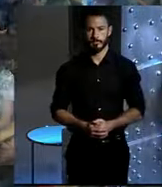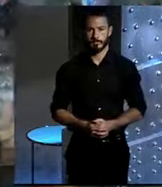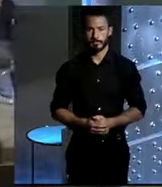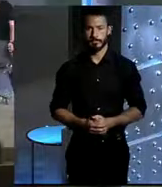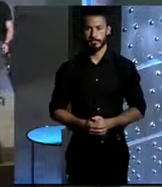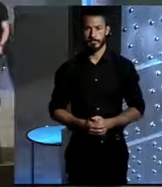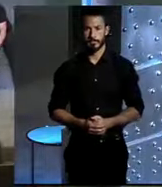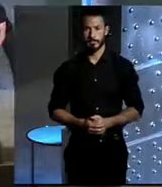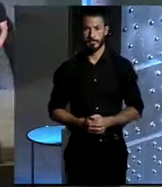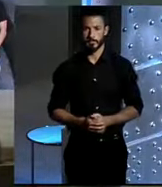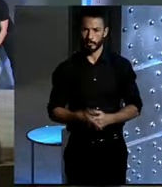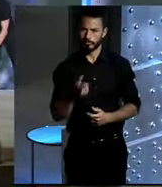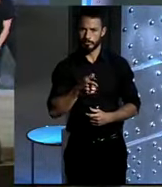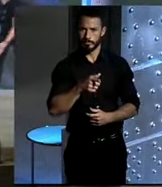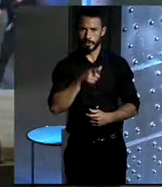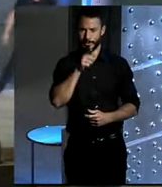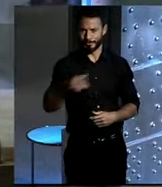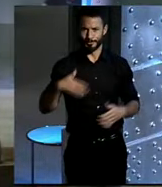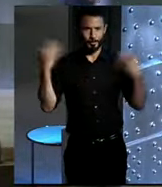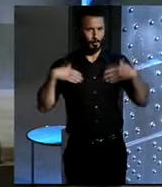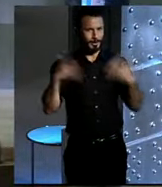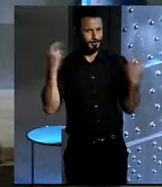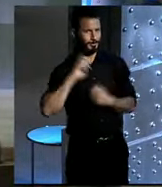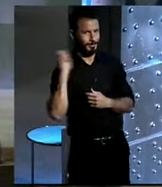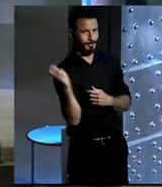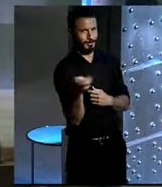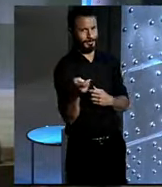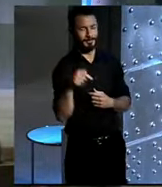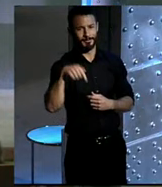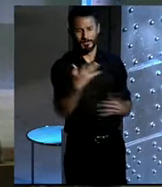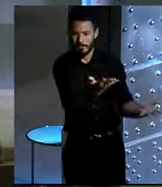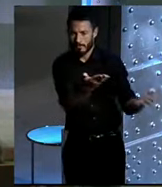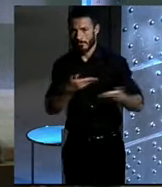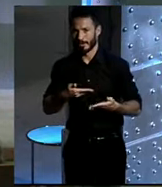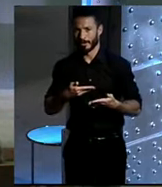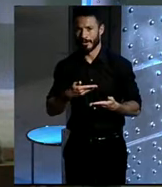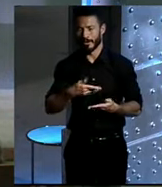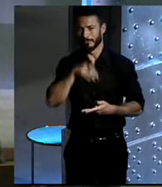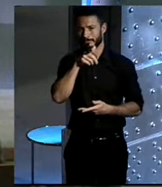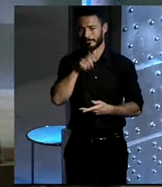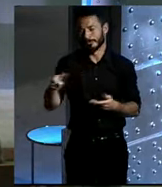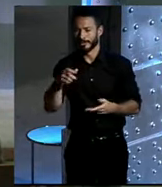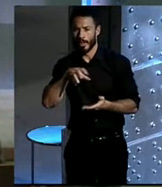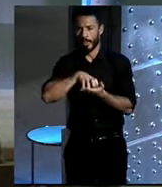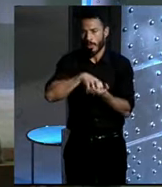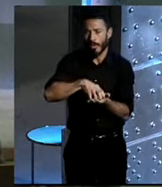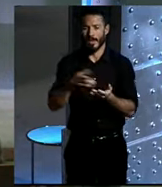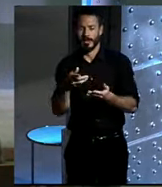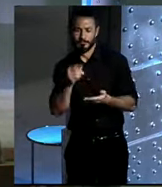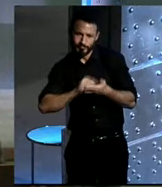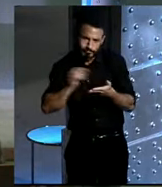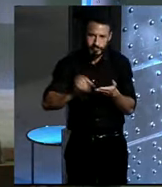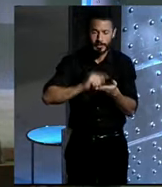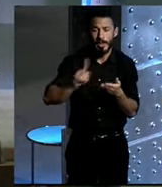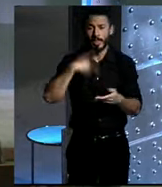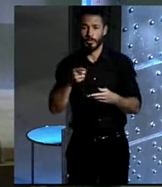Bueno, es que tenemos un montón de sorpresas. Yo sigo invitando desde aquí a todo el mundo que vaya anotando sus dudas y que utilice la red